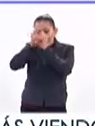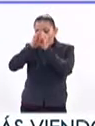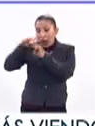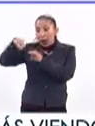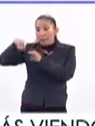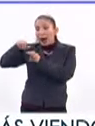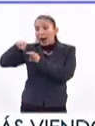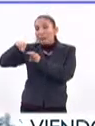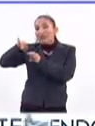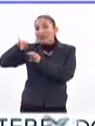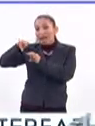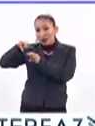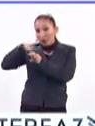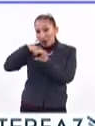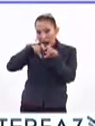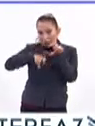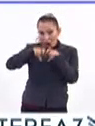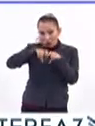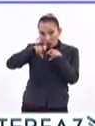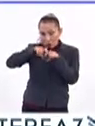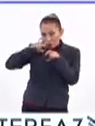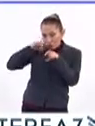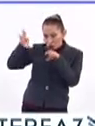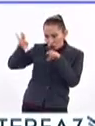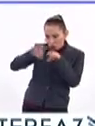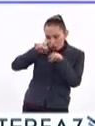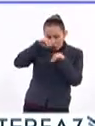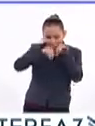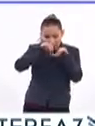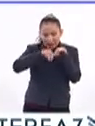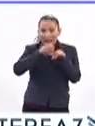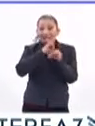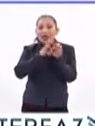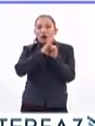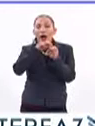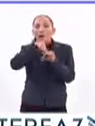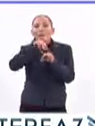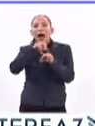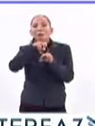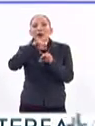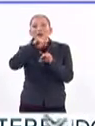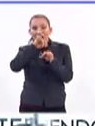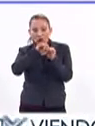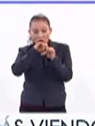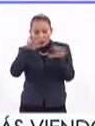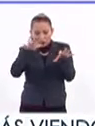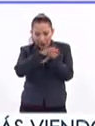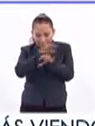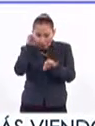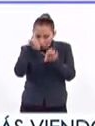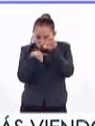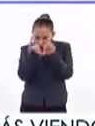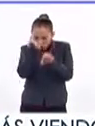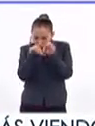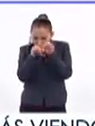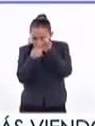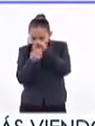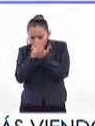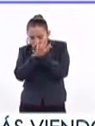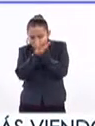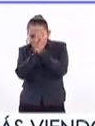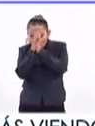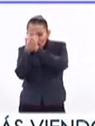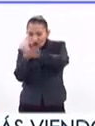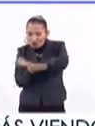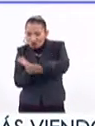mamífero. Nosotros en el laboratorio cultivamos este tipo de células de mamífero, las modificamos genéticamente y estas